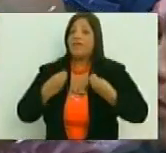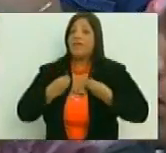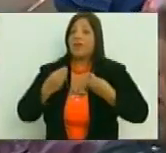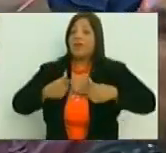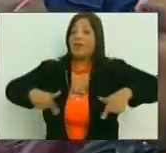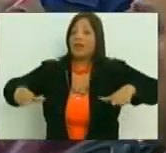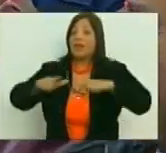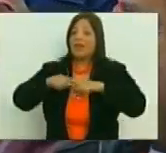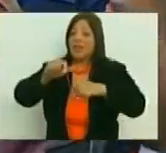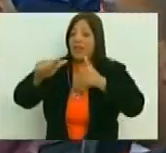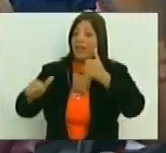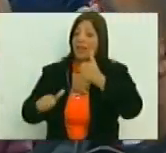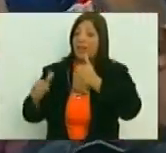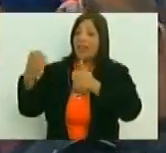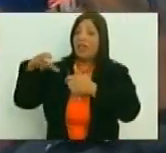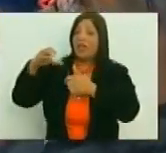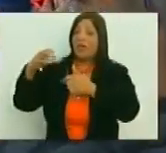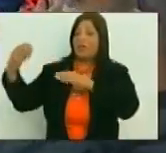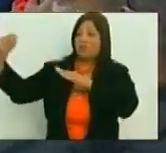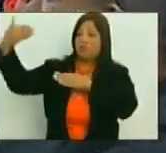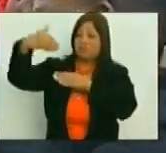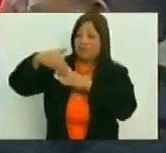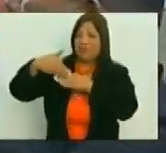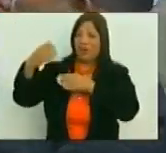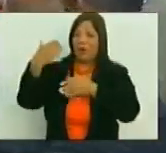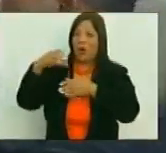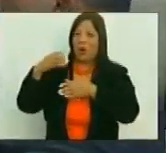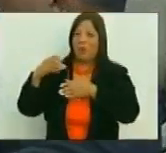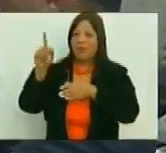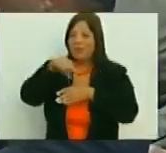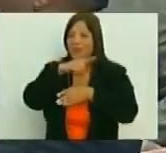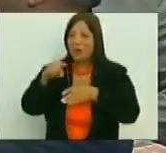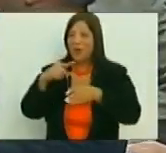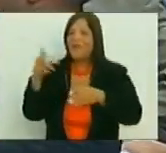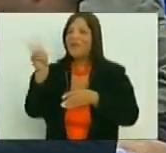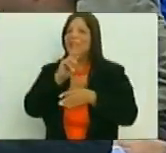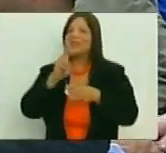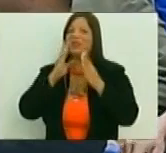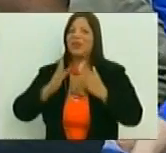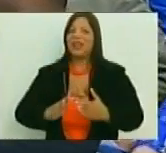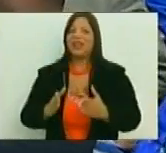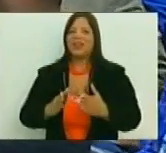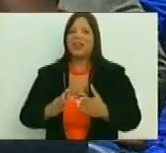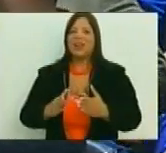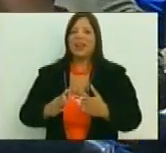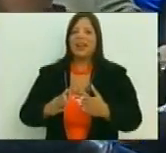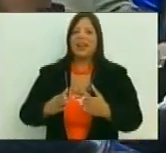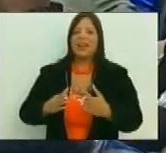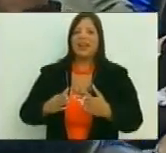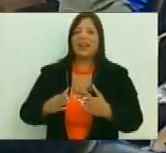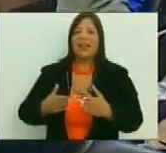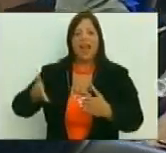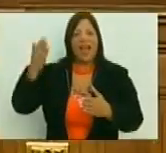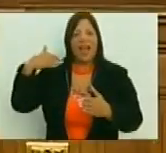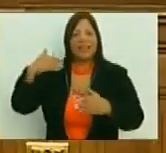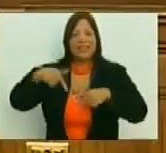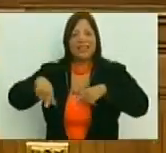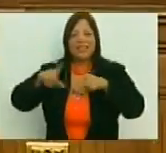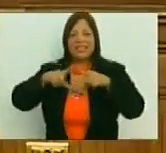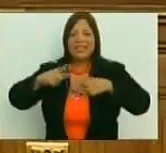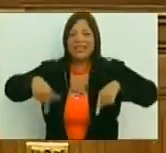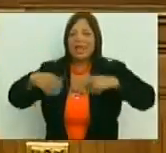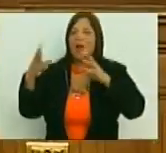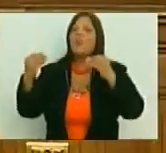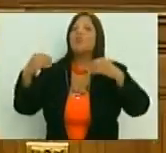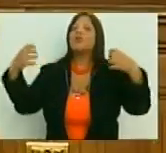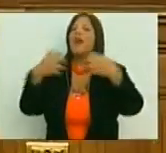este virreinato si no hubiese venezolanos en la derecha del Magdalena se han dado ya